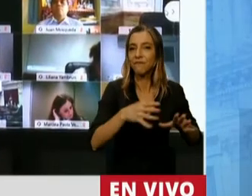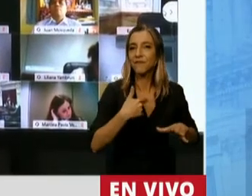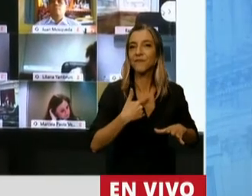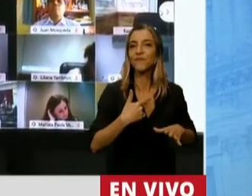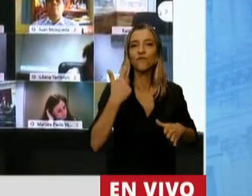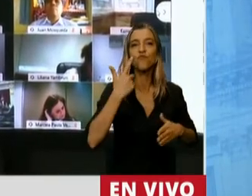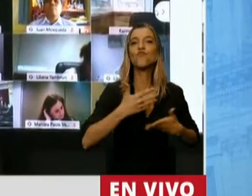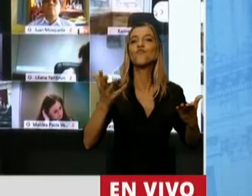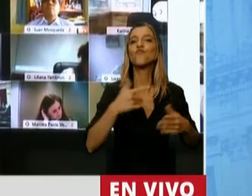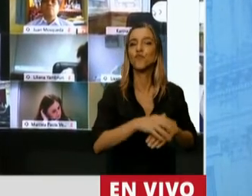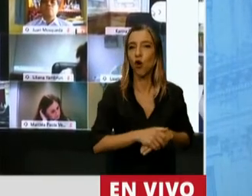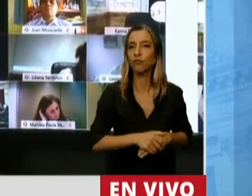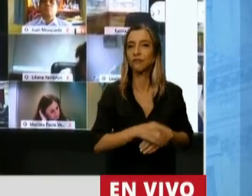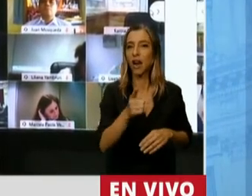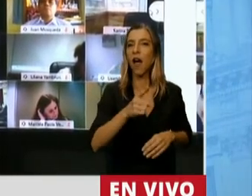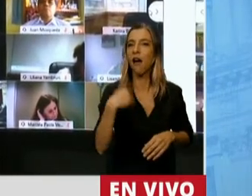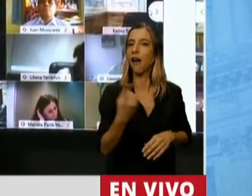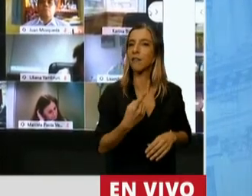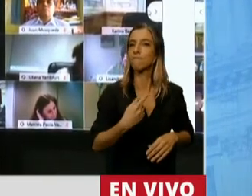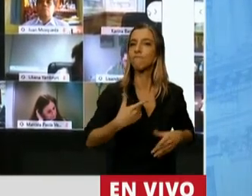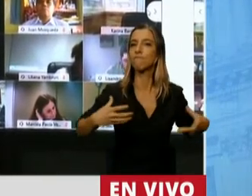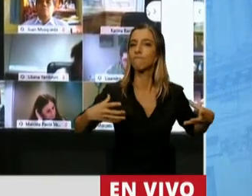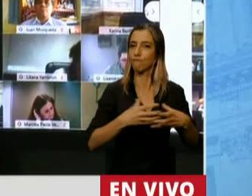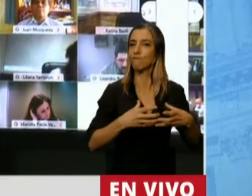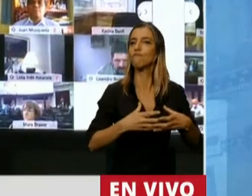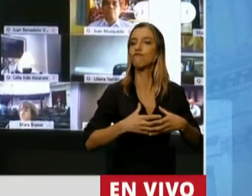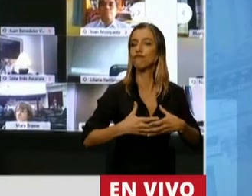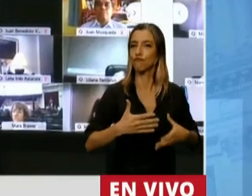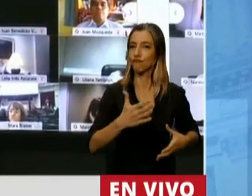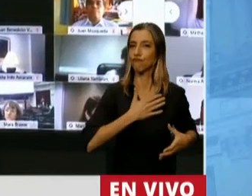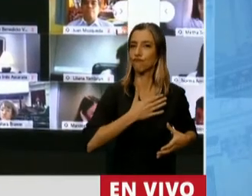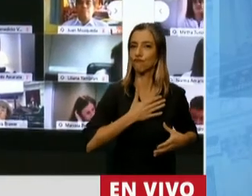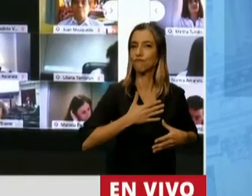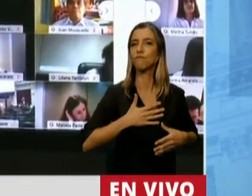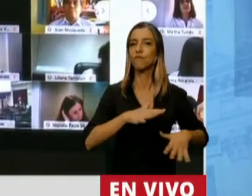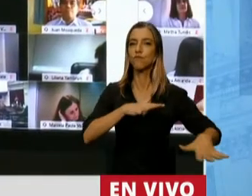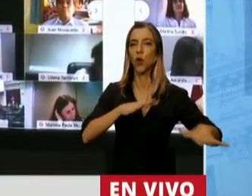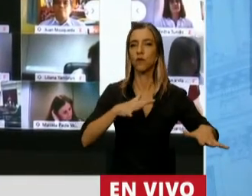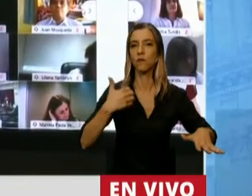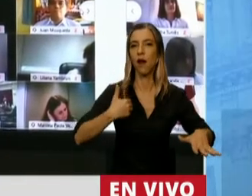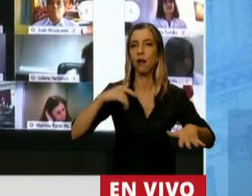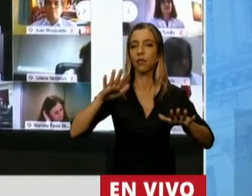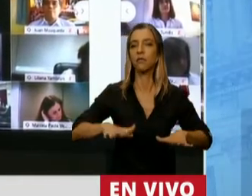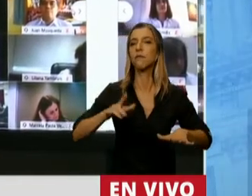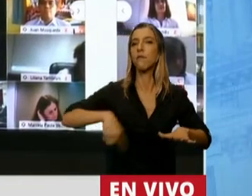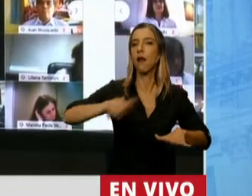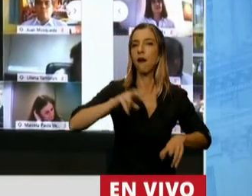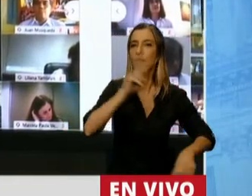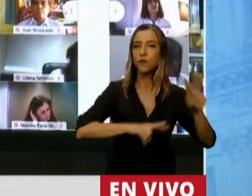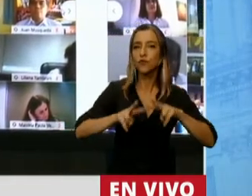demostración de soberanía política al tener un acto de injusticia cuando